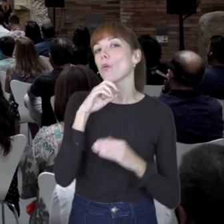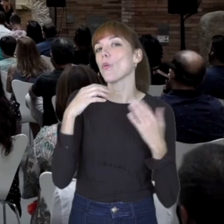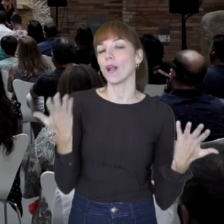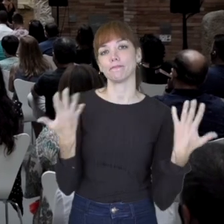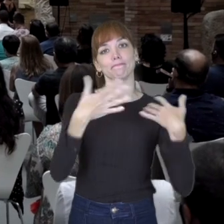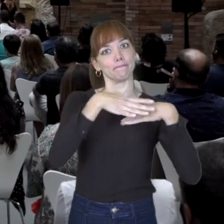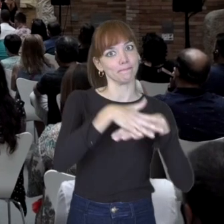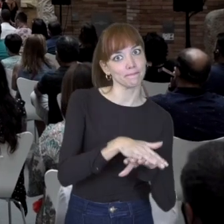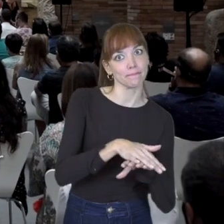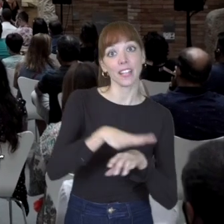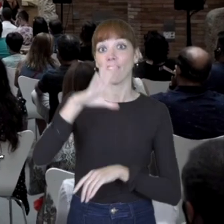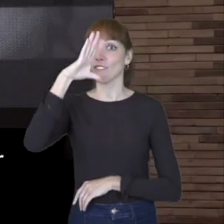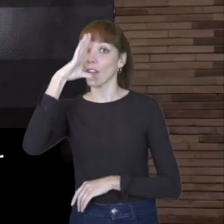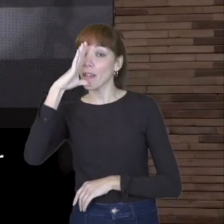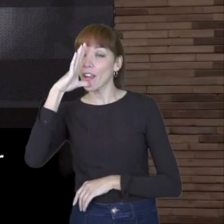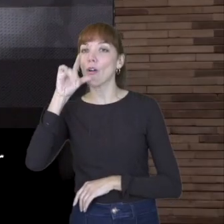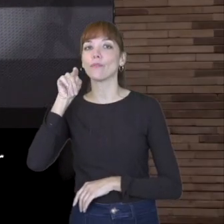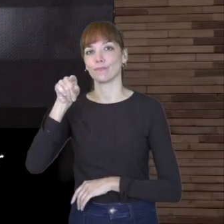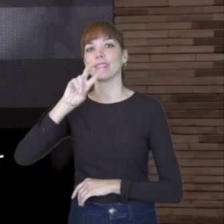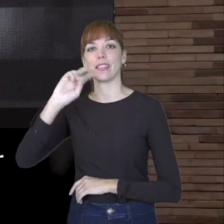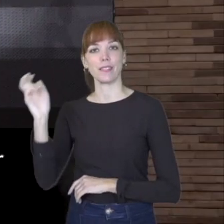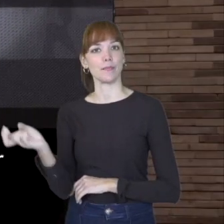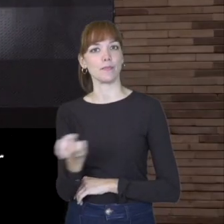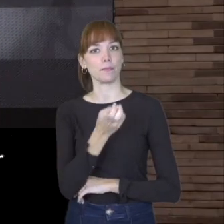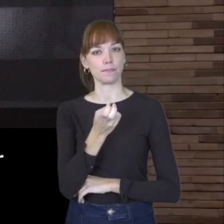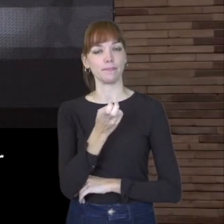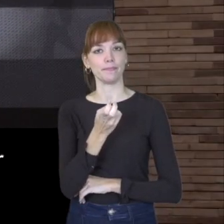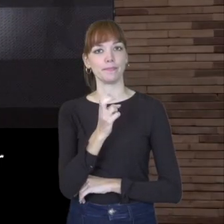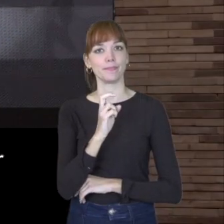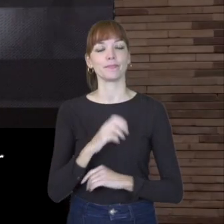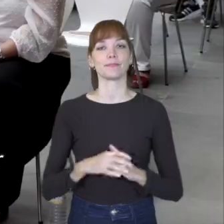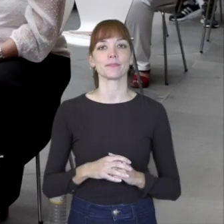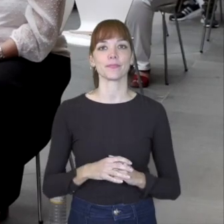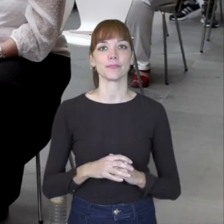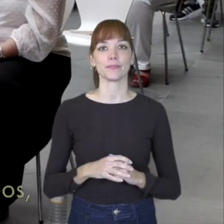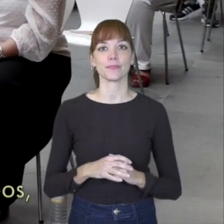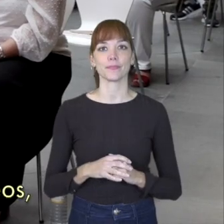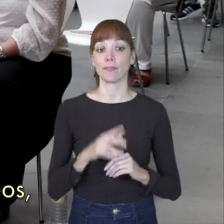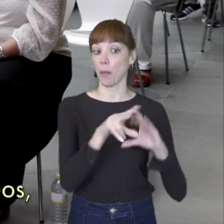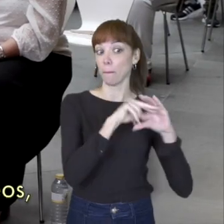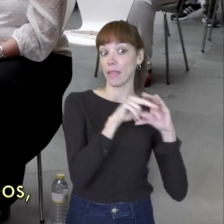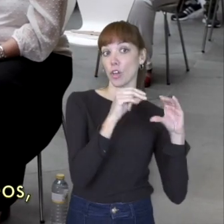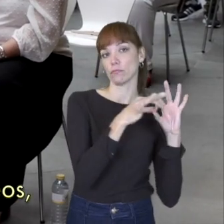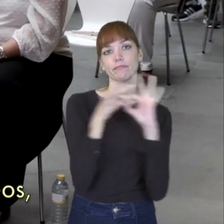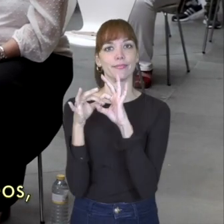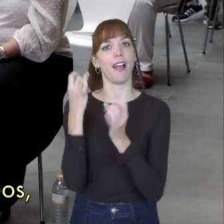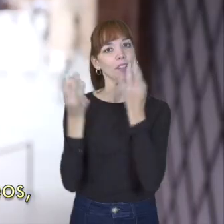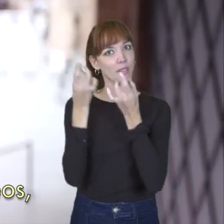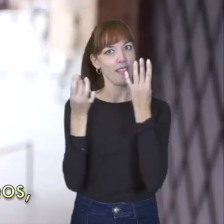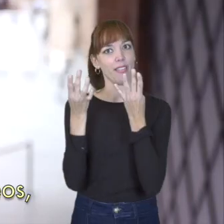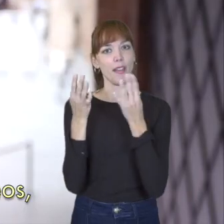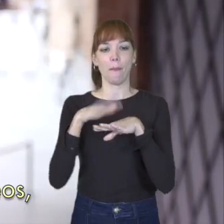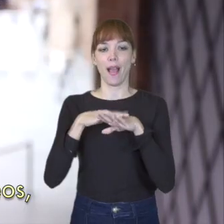integración. En febrero, diversidad. En abril, el valor inclusión. Vienen acompañados de actividades que